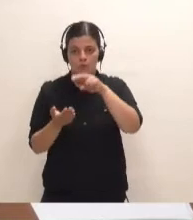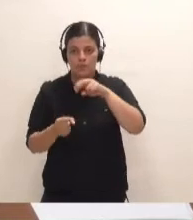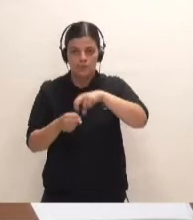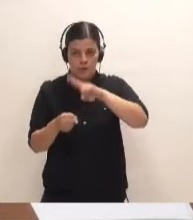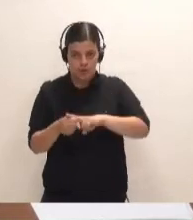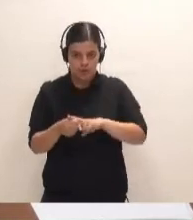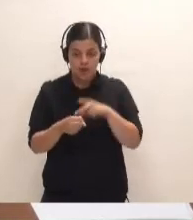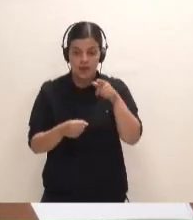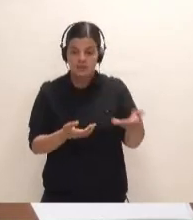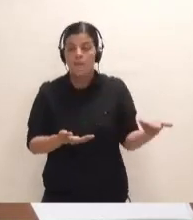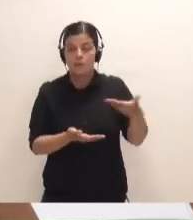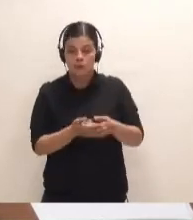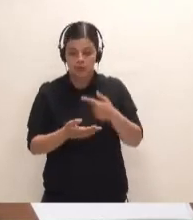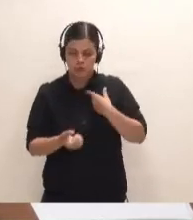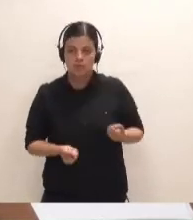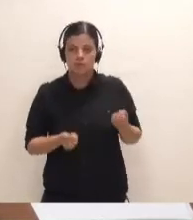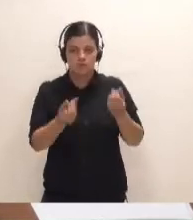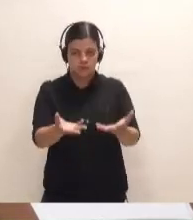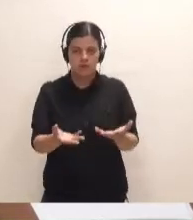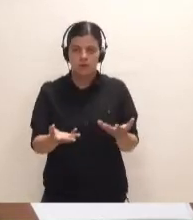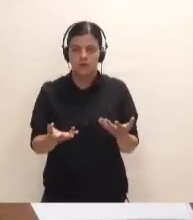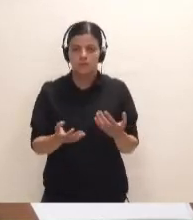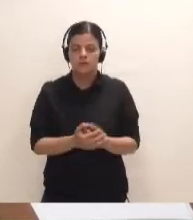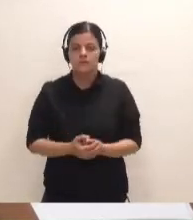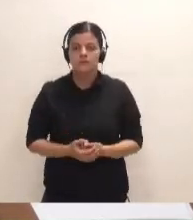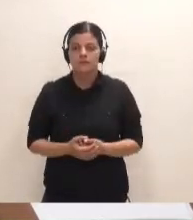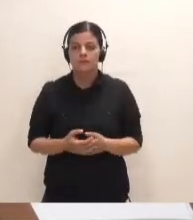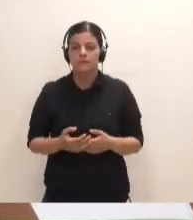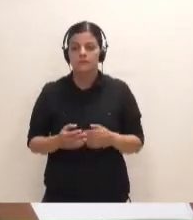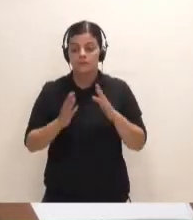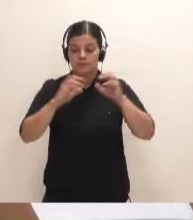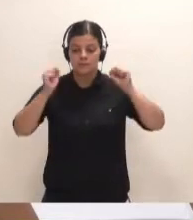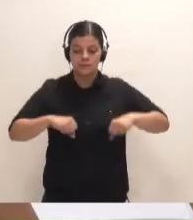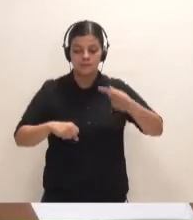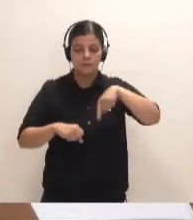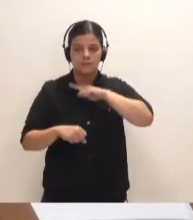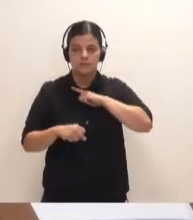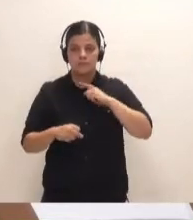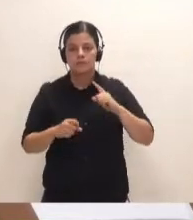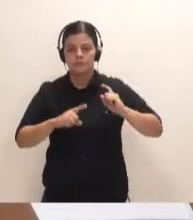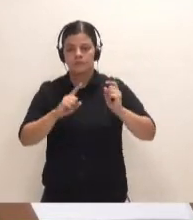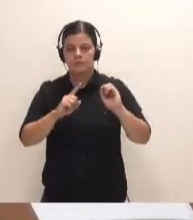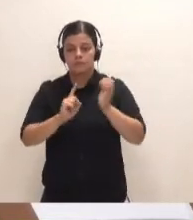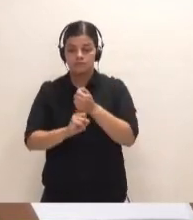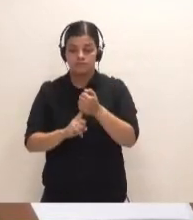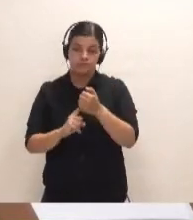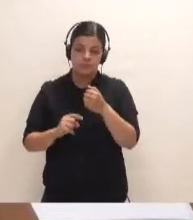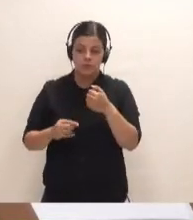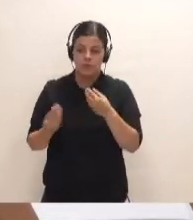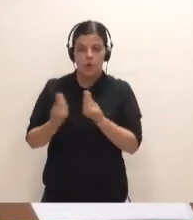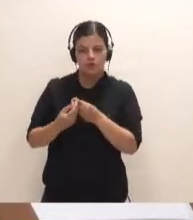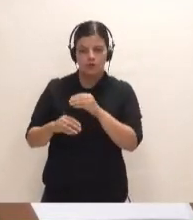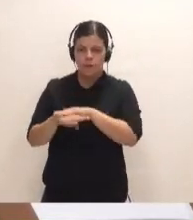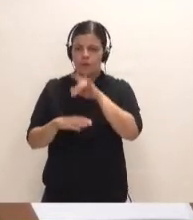propuesta que vengo hoy a darles cuenta, a plantearles del acuerdo al hemos llegado con el Gobierno de Canarias